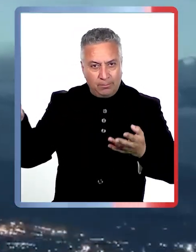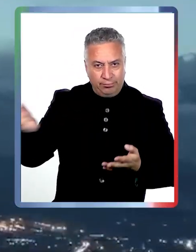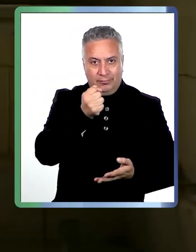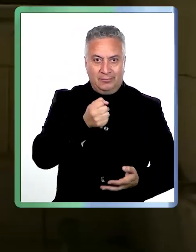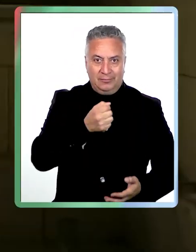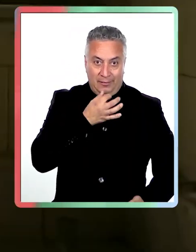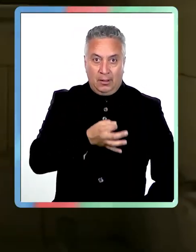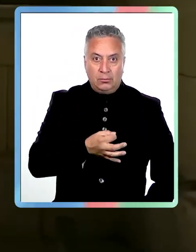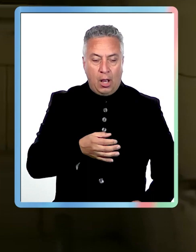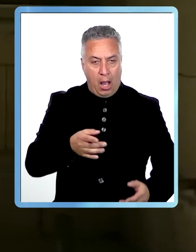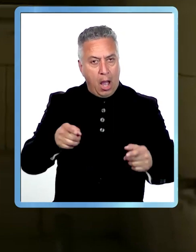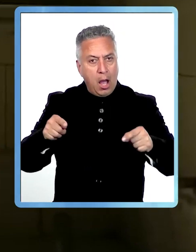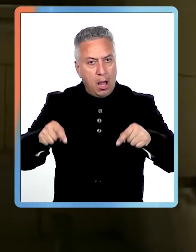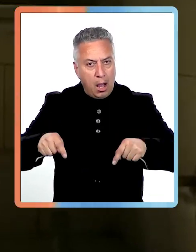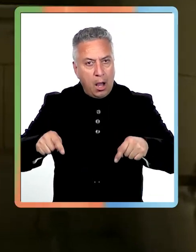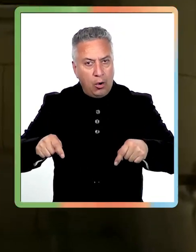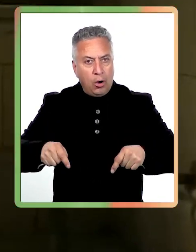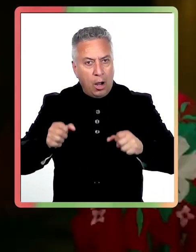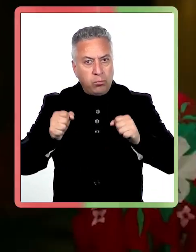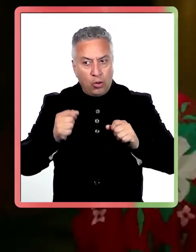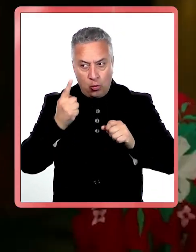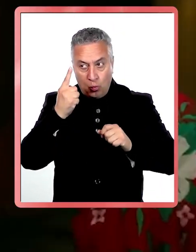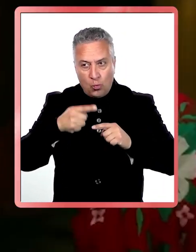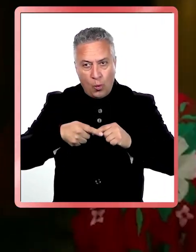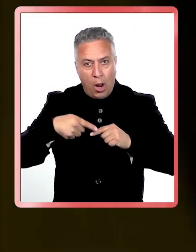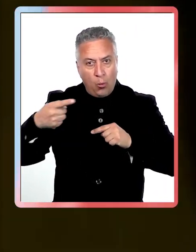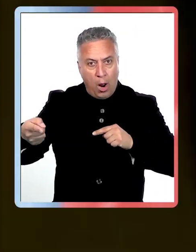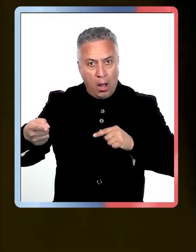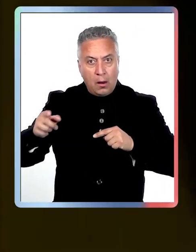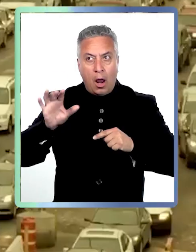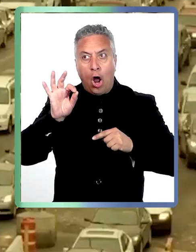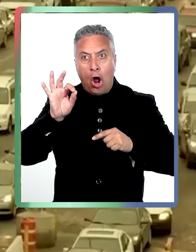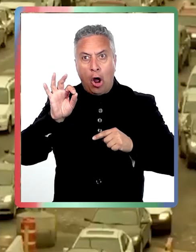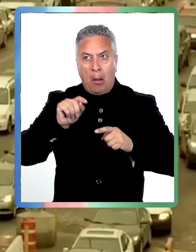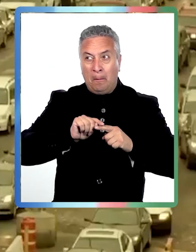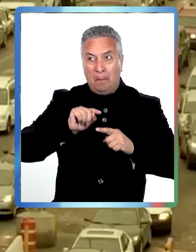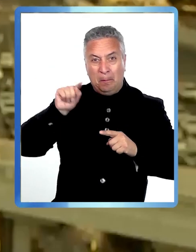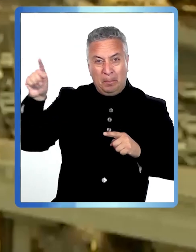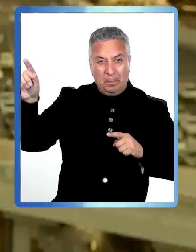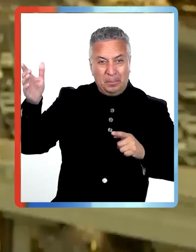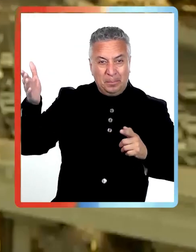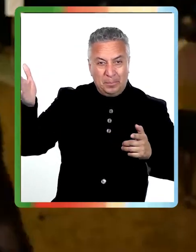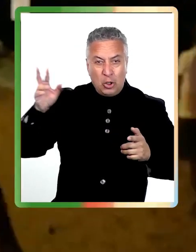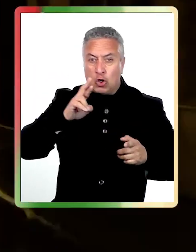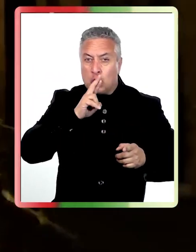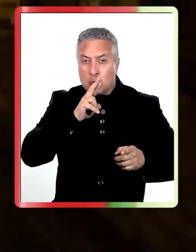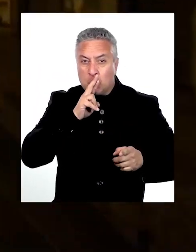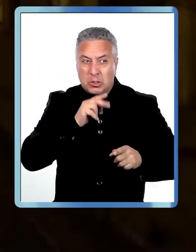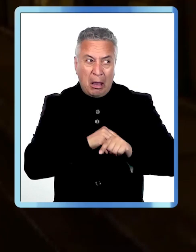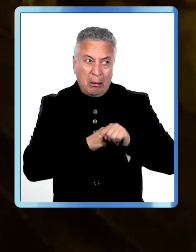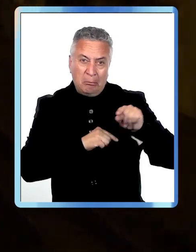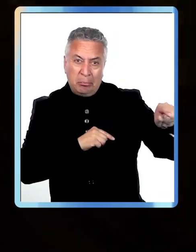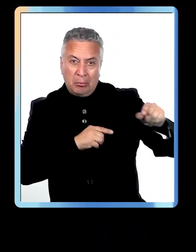En este momento podría estar a una cuadra o podría estar en Moscú, Bangkok, Los Ángeles.